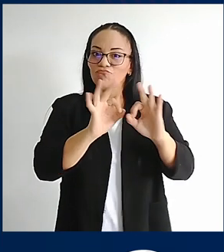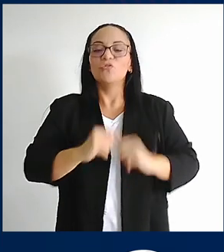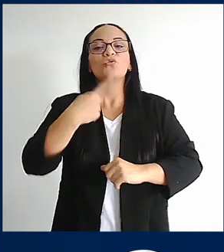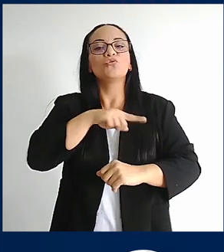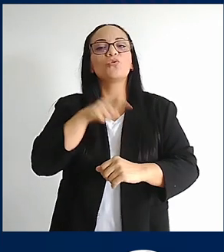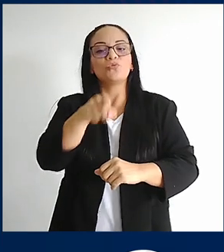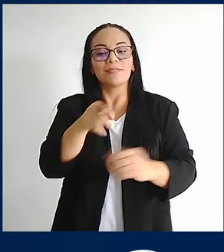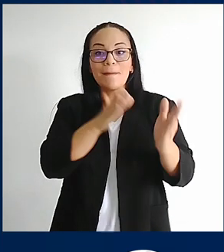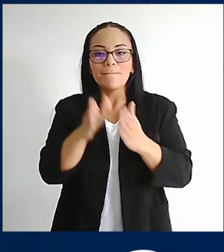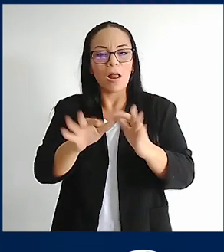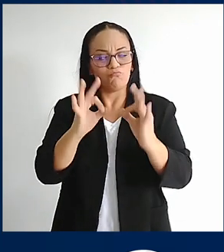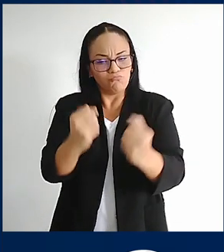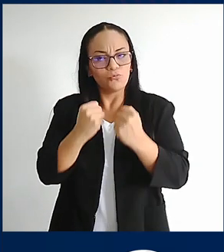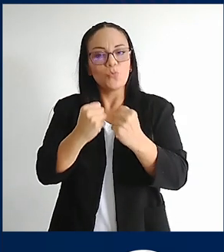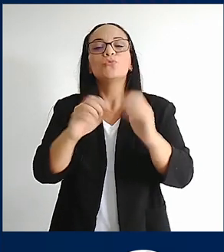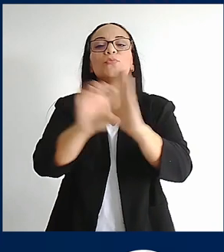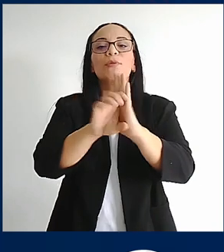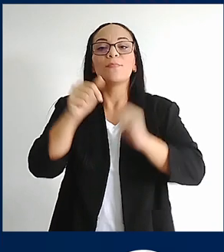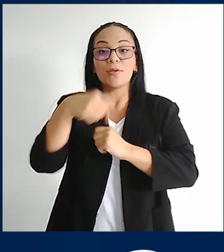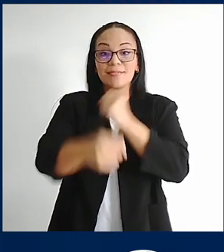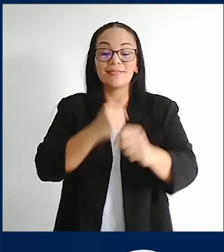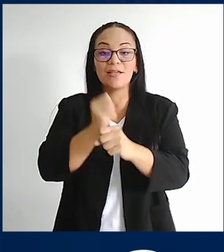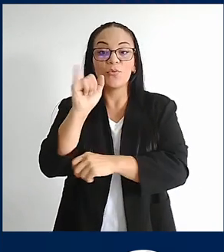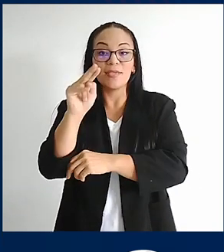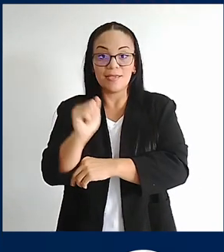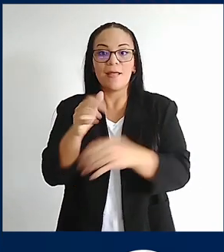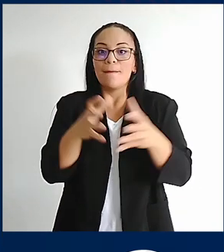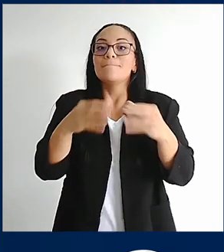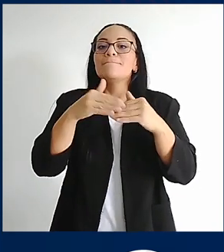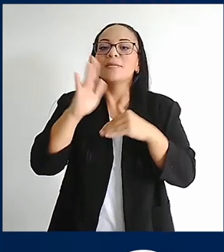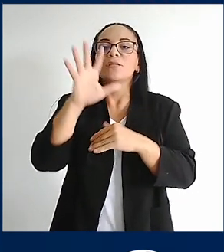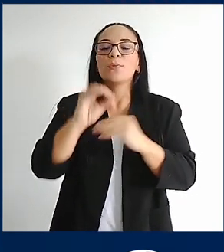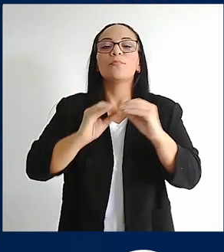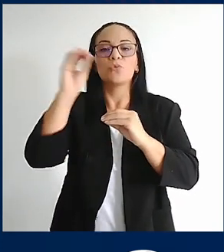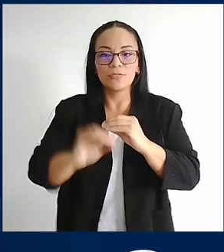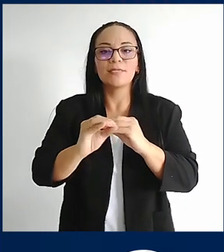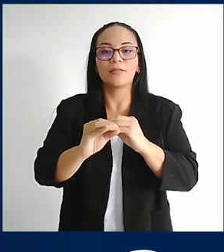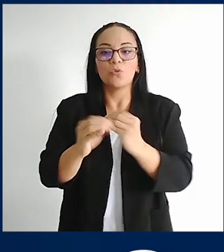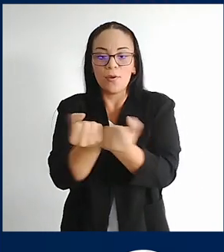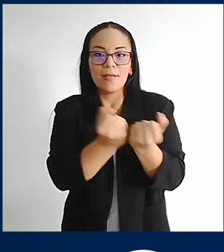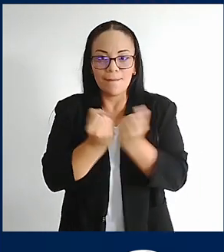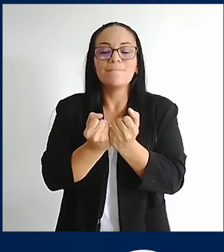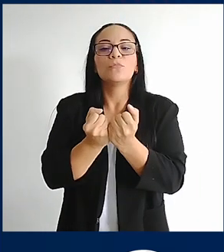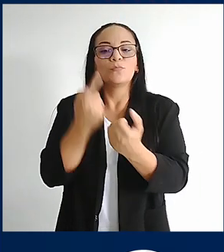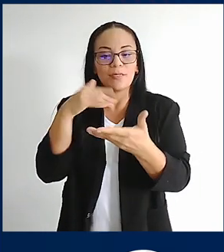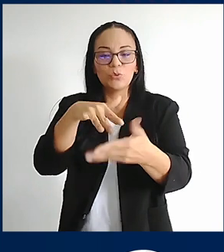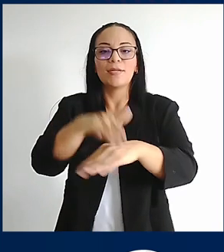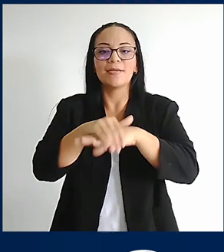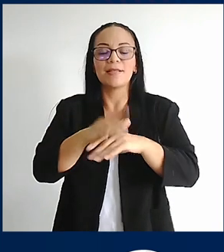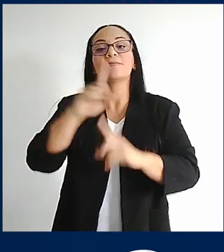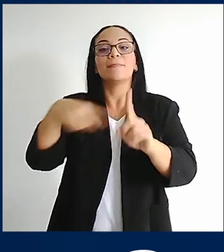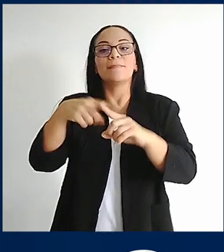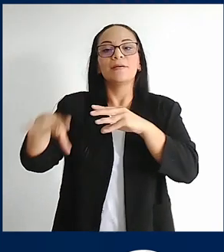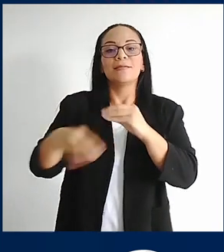un plan totalmente robusto. Por ejemplo, este año en el INA hemos incrementado más de un 50% los cupos en inglés. Y si a esto le